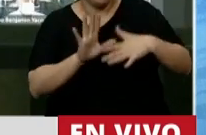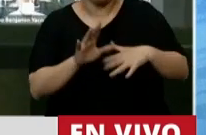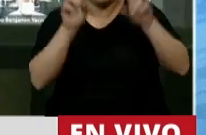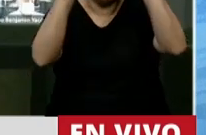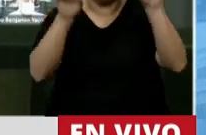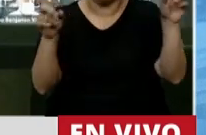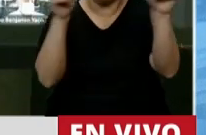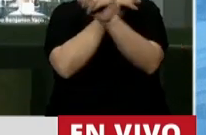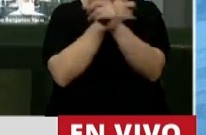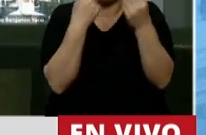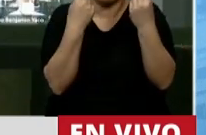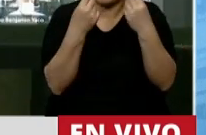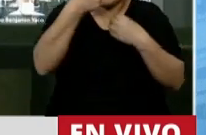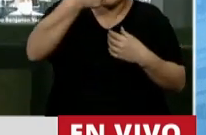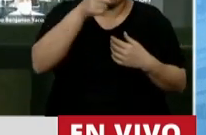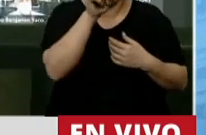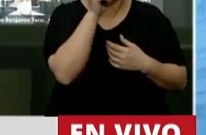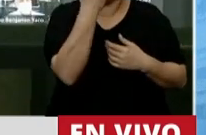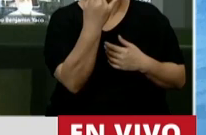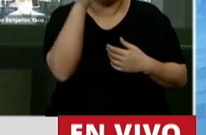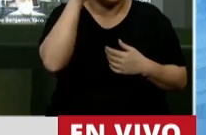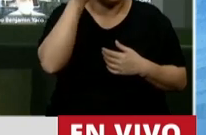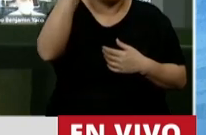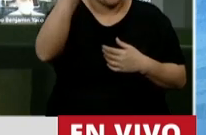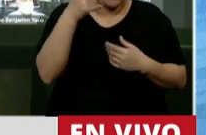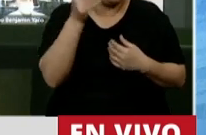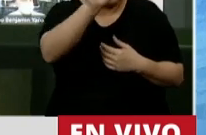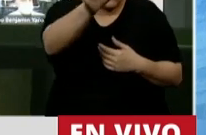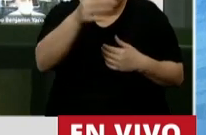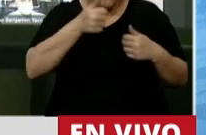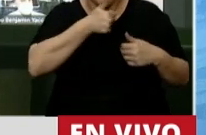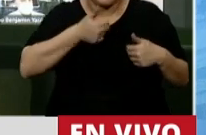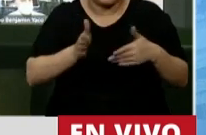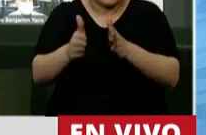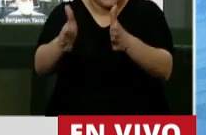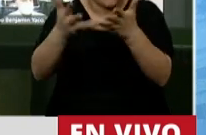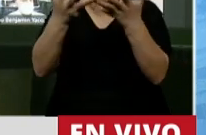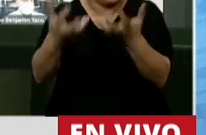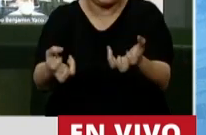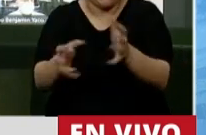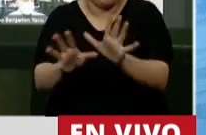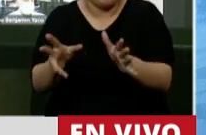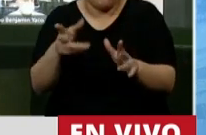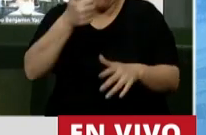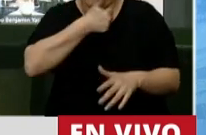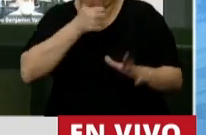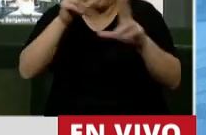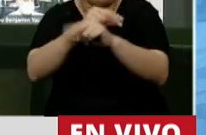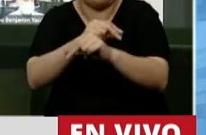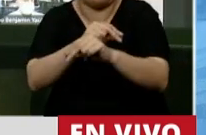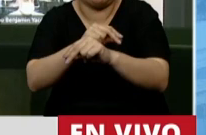en mi provincia que es el Atuel, que se ha secado un río. Usted lo sabe, ha ido a la provincia de La Pampa y se ha secado un río.